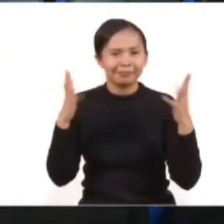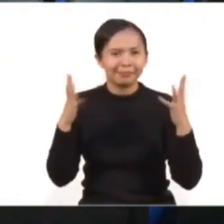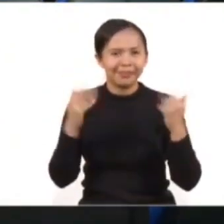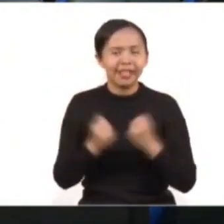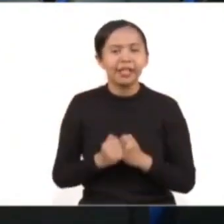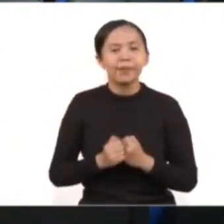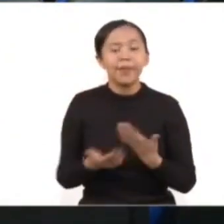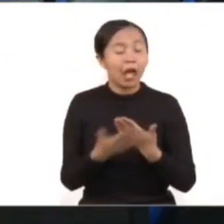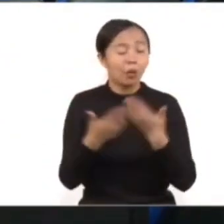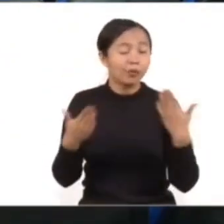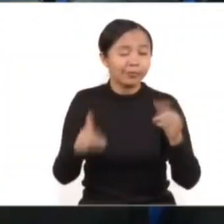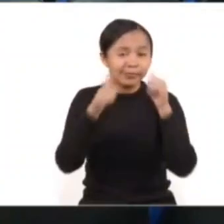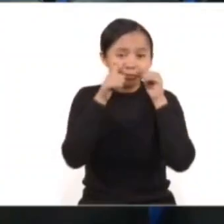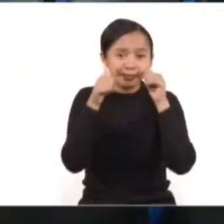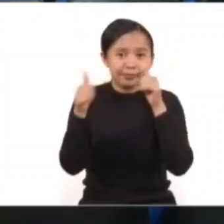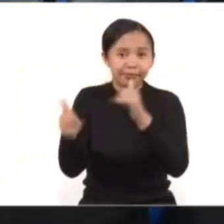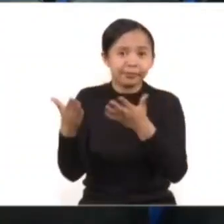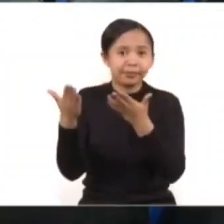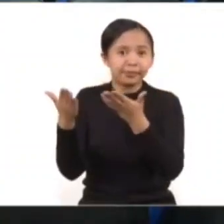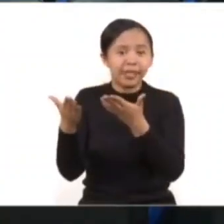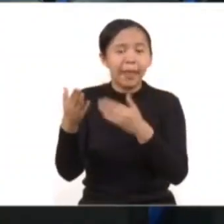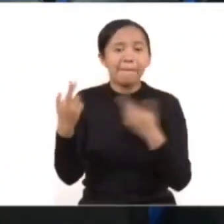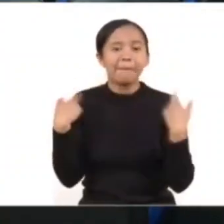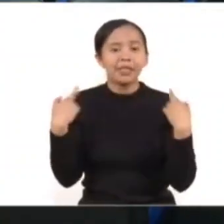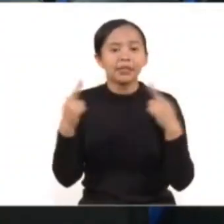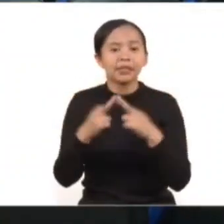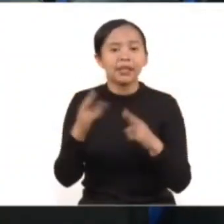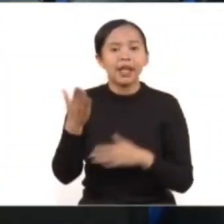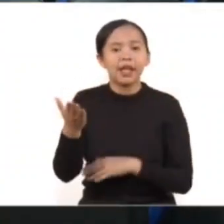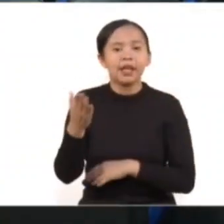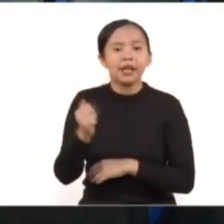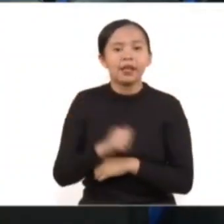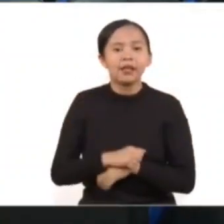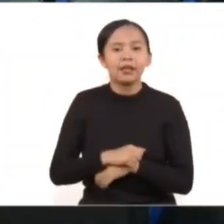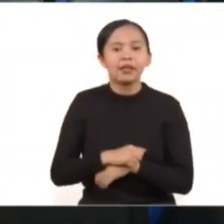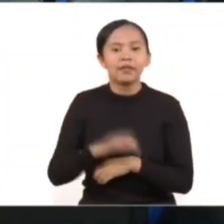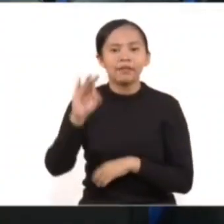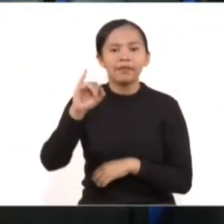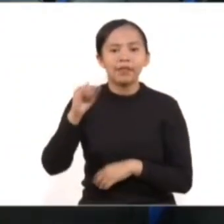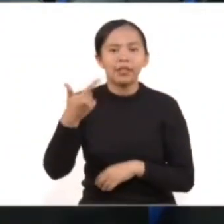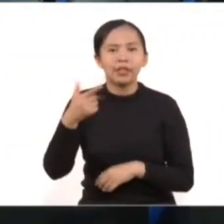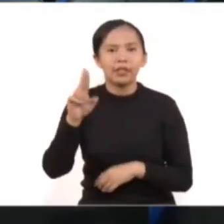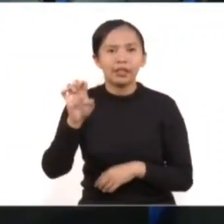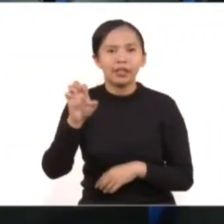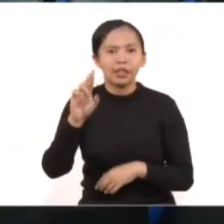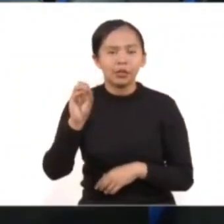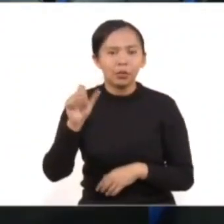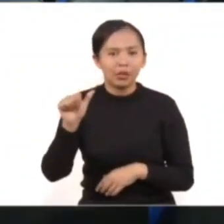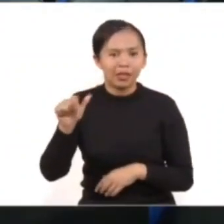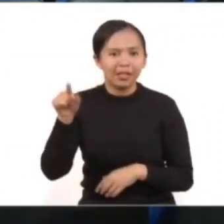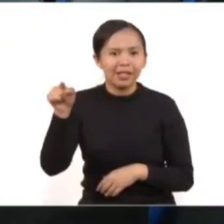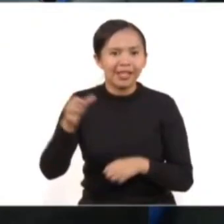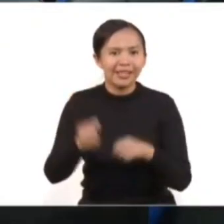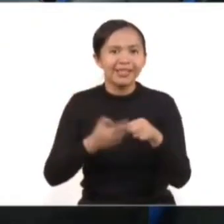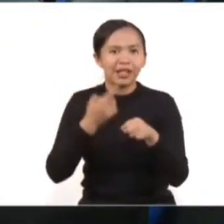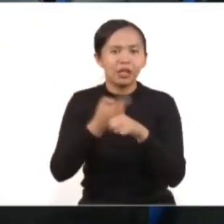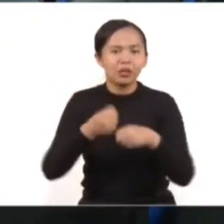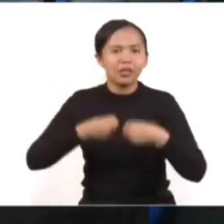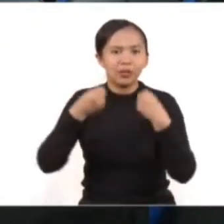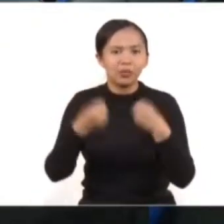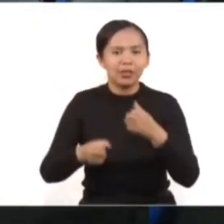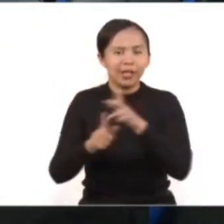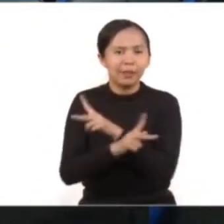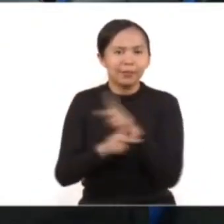Damos el uso de la voz a la maestra Marcela Figueroa Franco, subsecretaria de Desarrollo Institucional de la Secretaría de